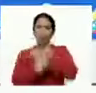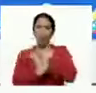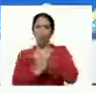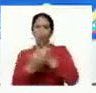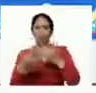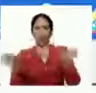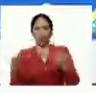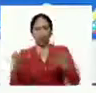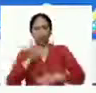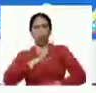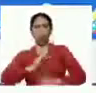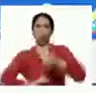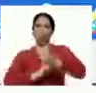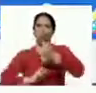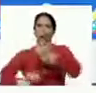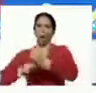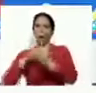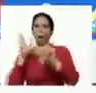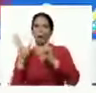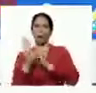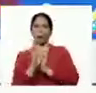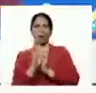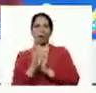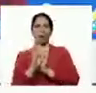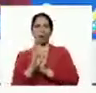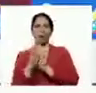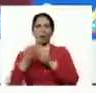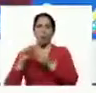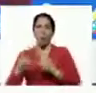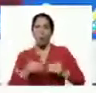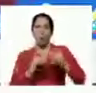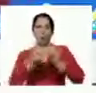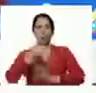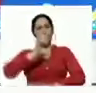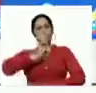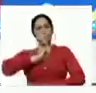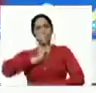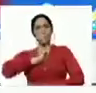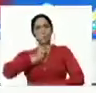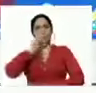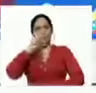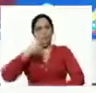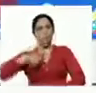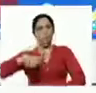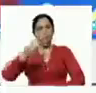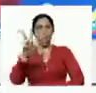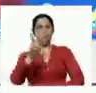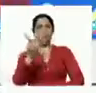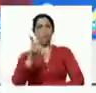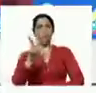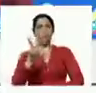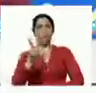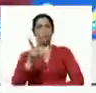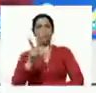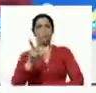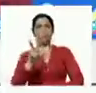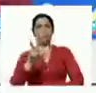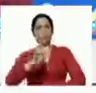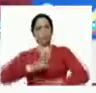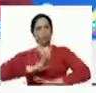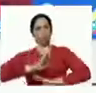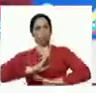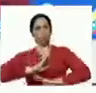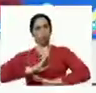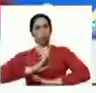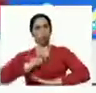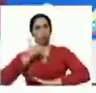como base cultural de la recuperación de la identidad del venezolano de la autoestima